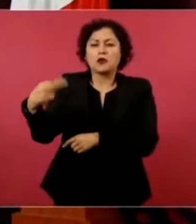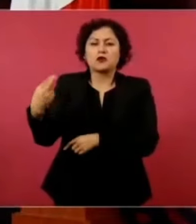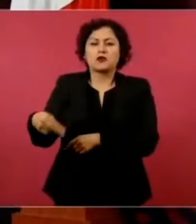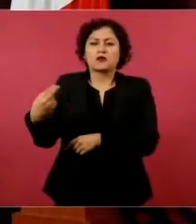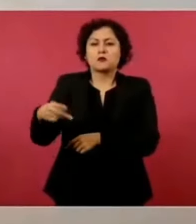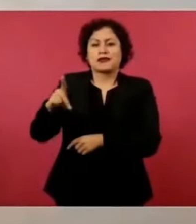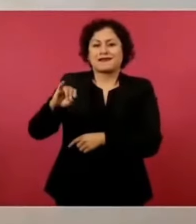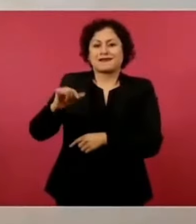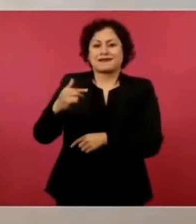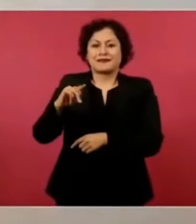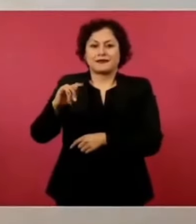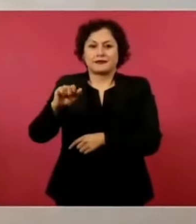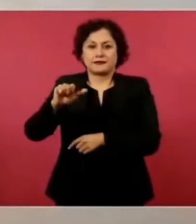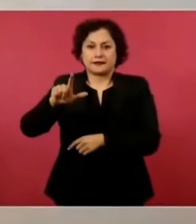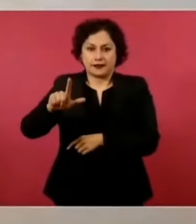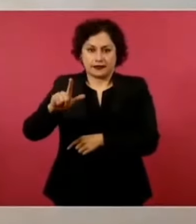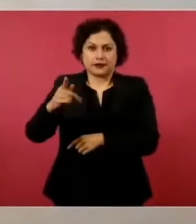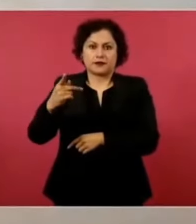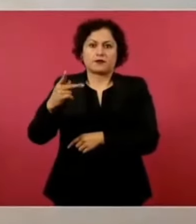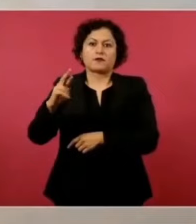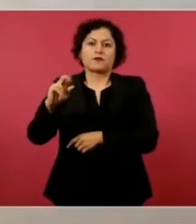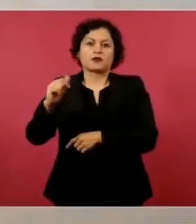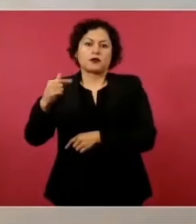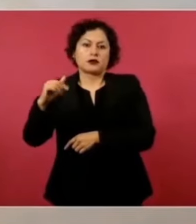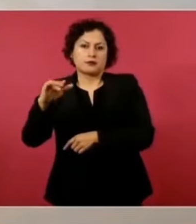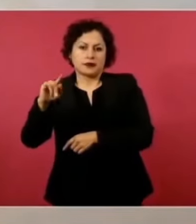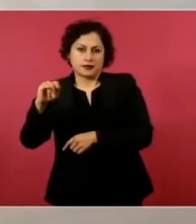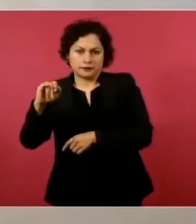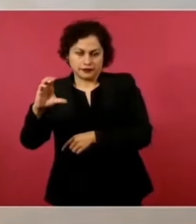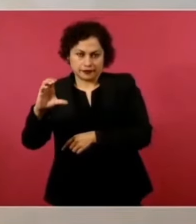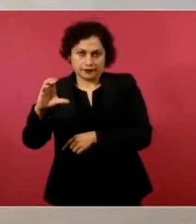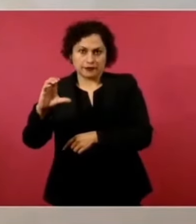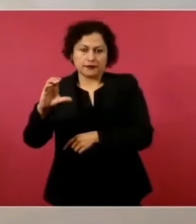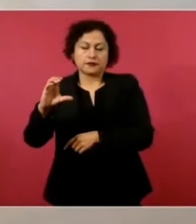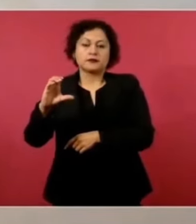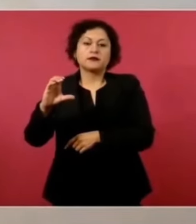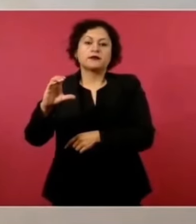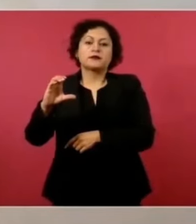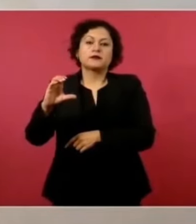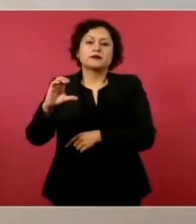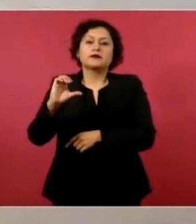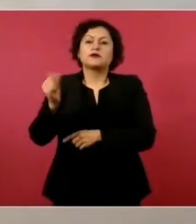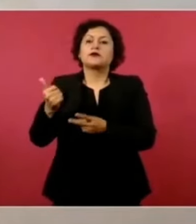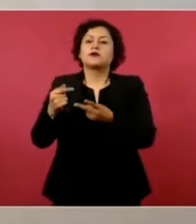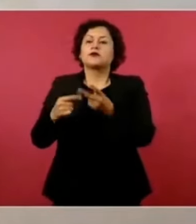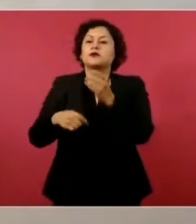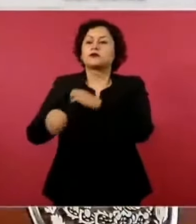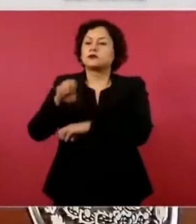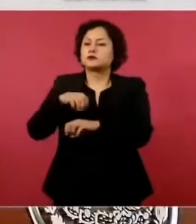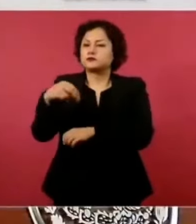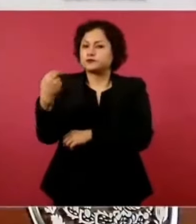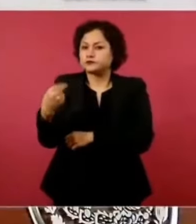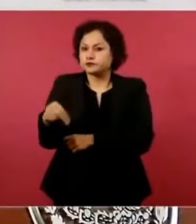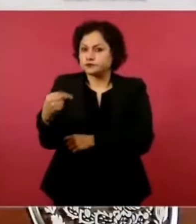Programmatic y una empresa que se llama